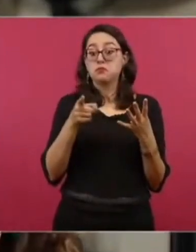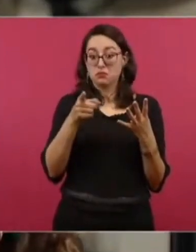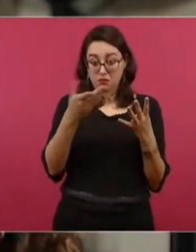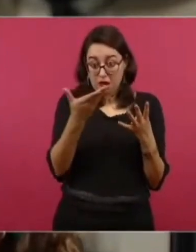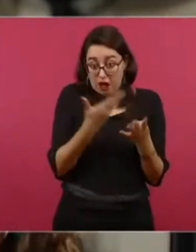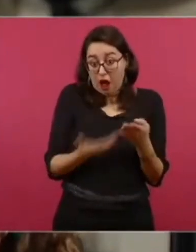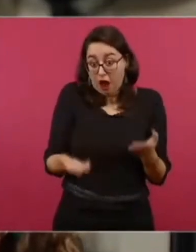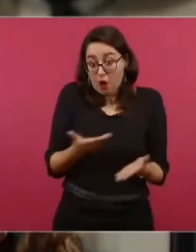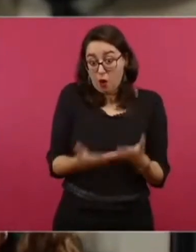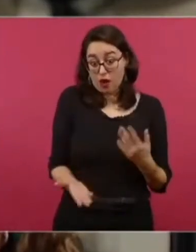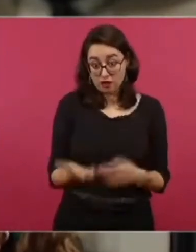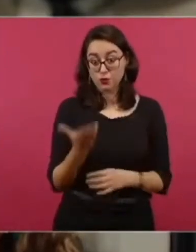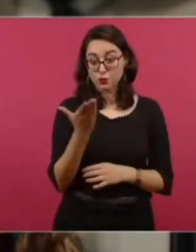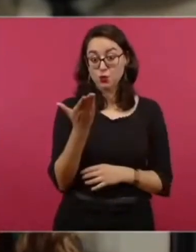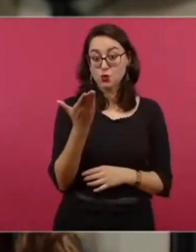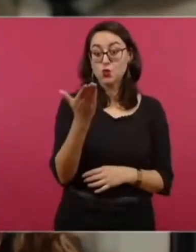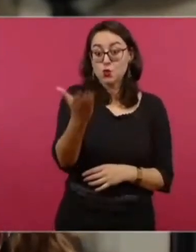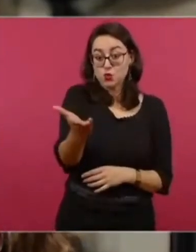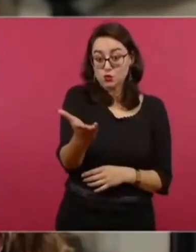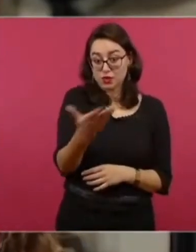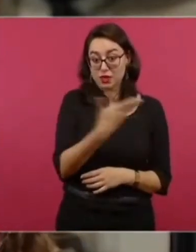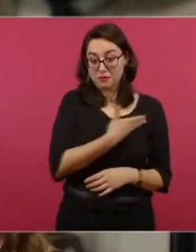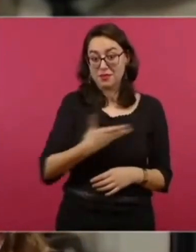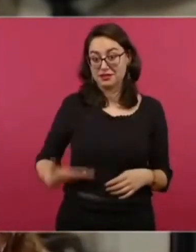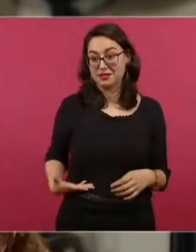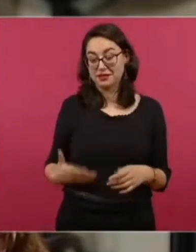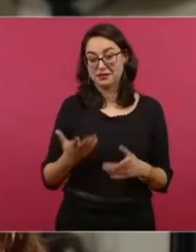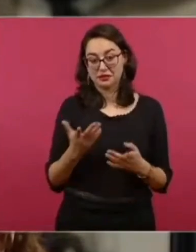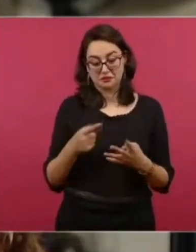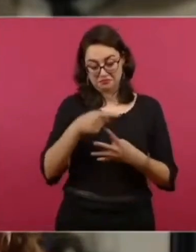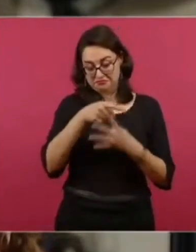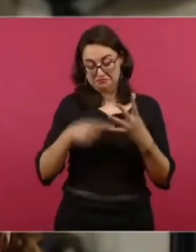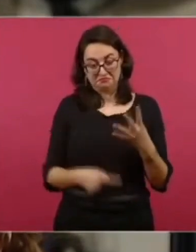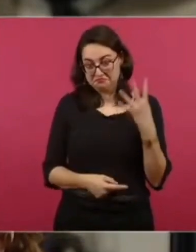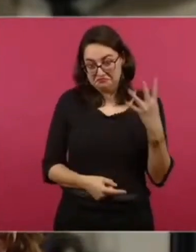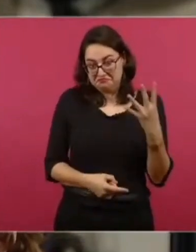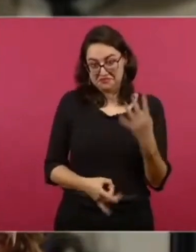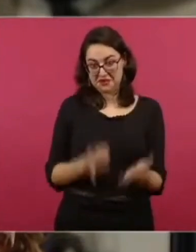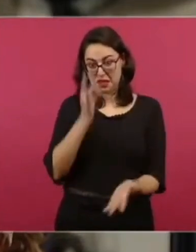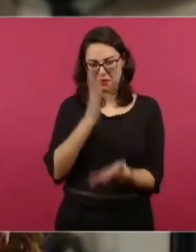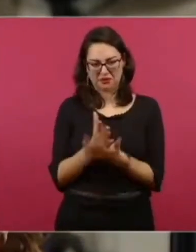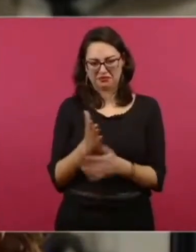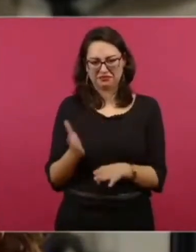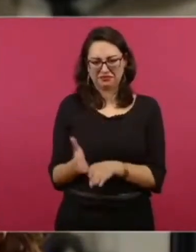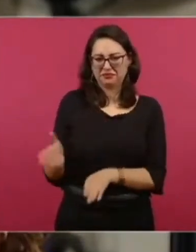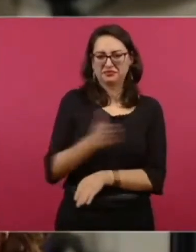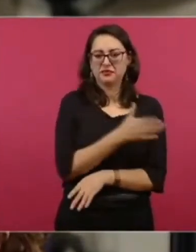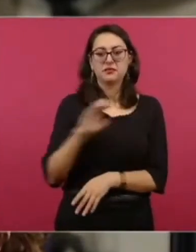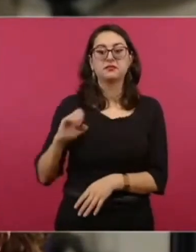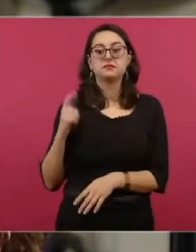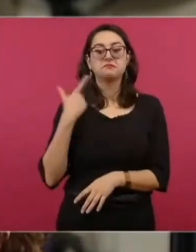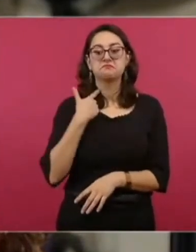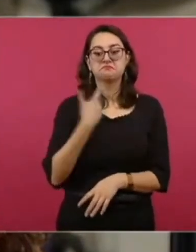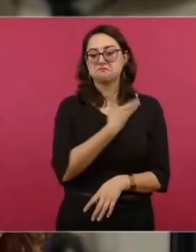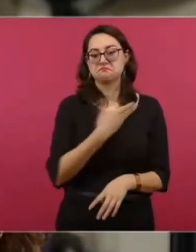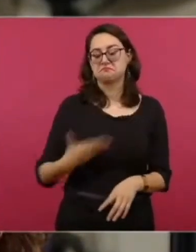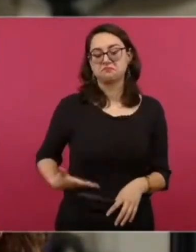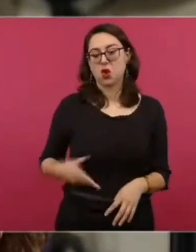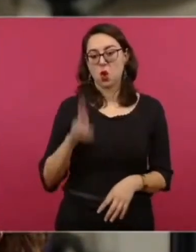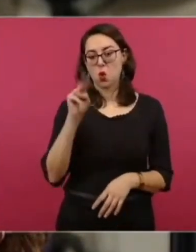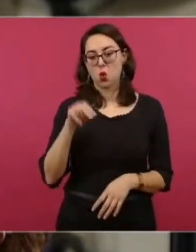de Ciencias Políticas y Sociales que es presidente de México. La UNAM ha dado tres premios Nobeles,